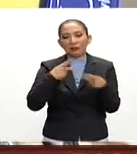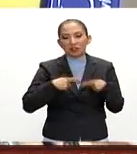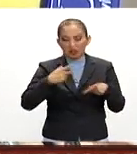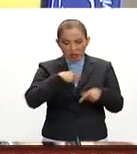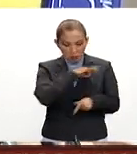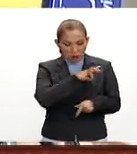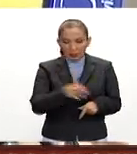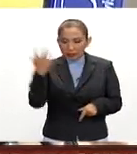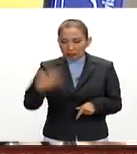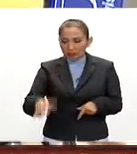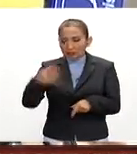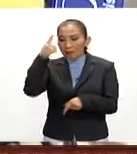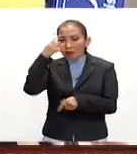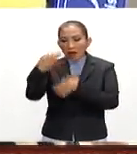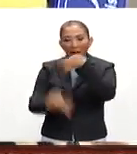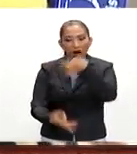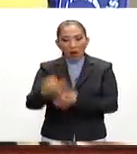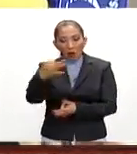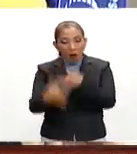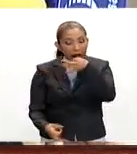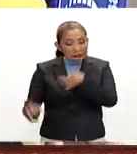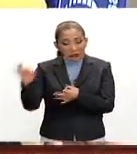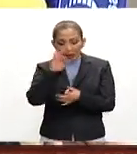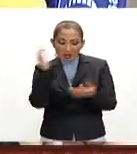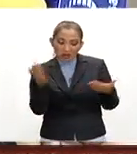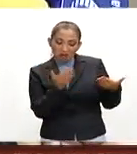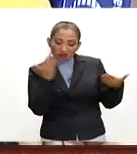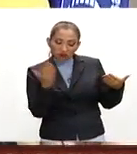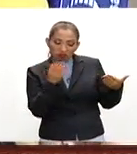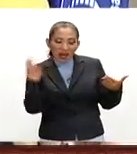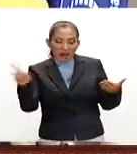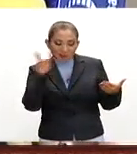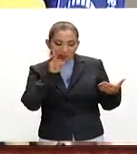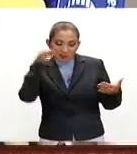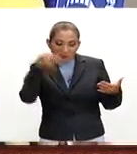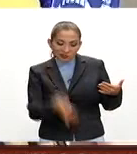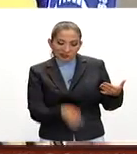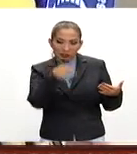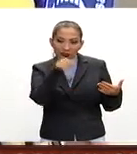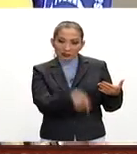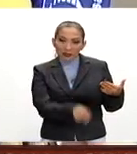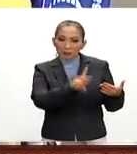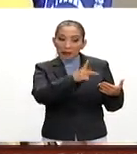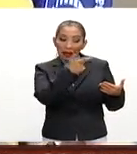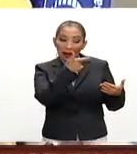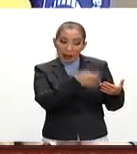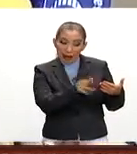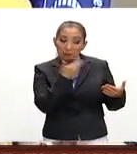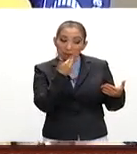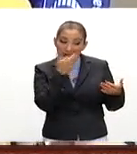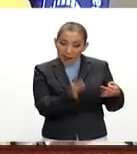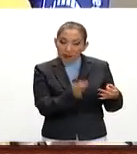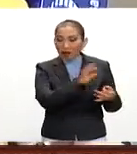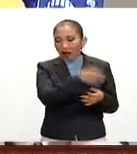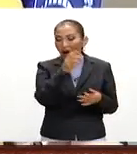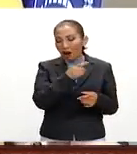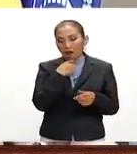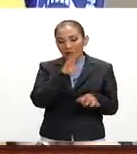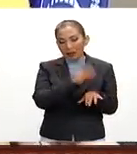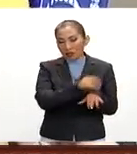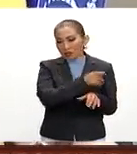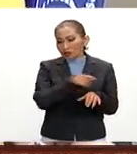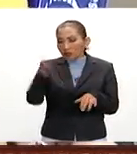penal. Y del juez, en su momento, si encuentra que la petición de PGR reúne los requisitos constitucionales,